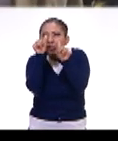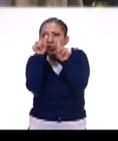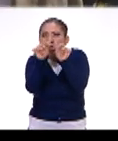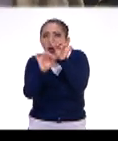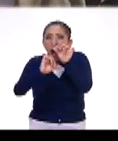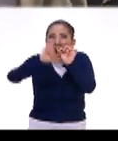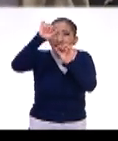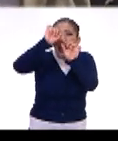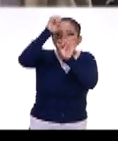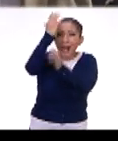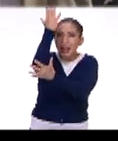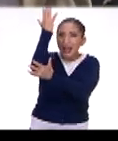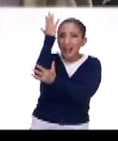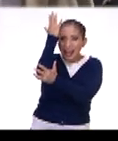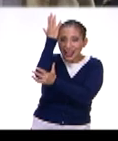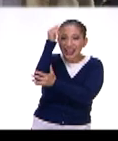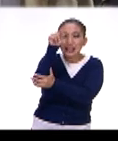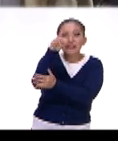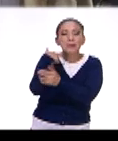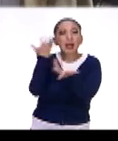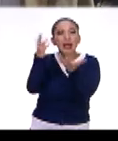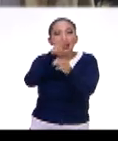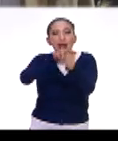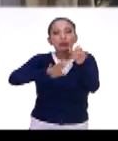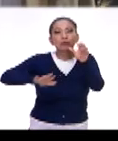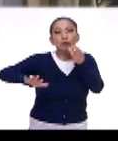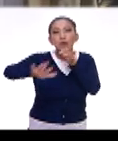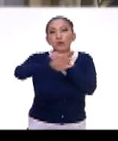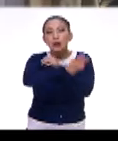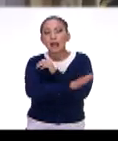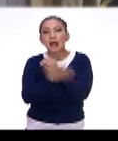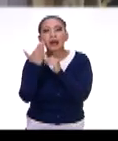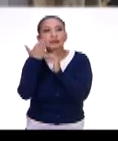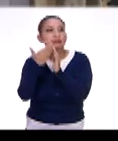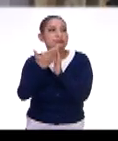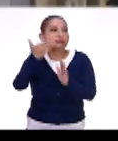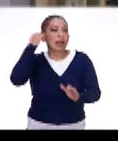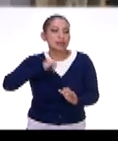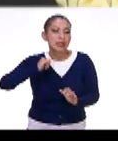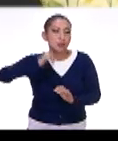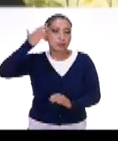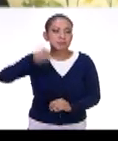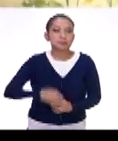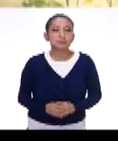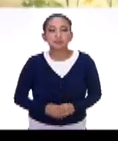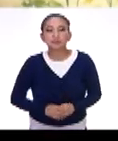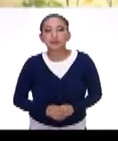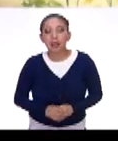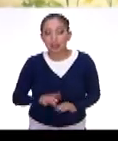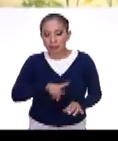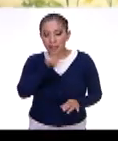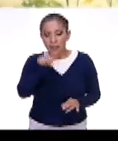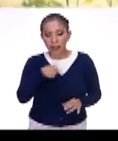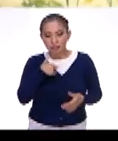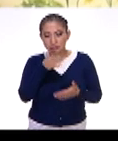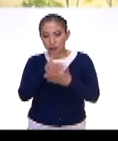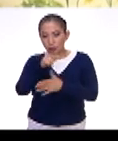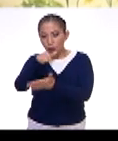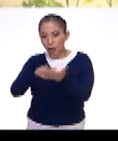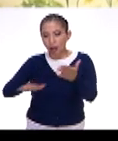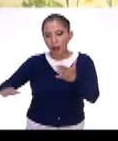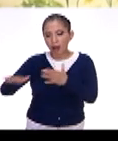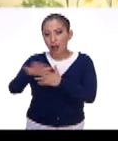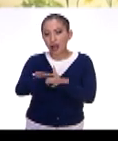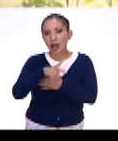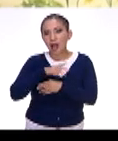la parte alta de estos Velasco que hizo sobre la naturaleza en las eras prehistóricas. De ahí vamos a ir a una zona donde